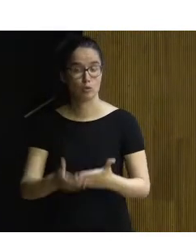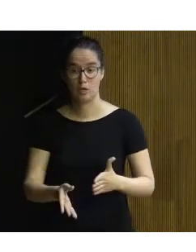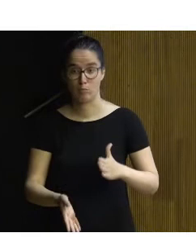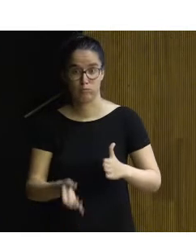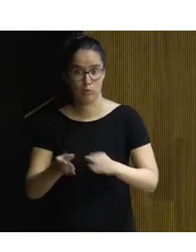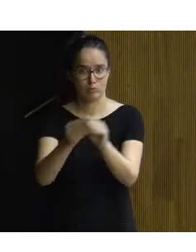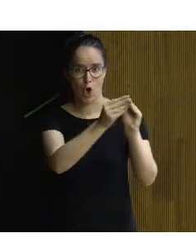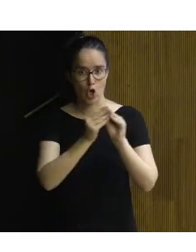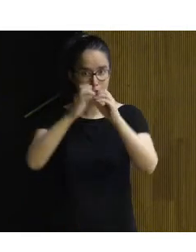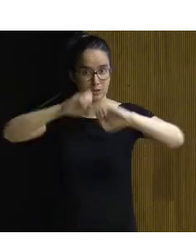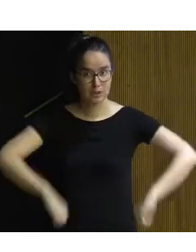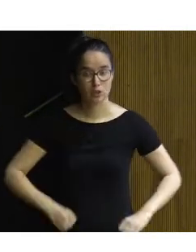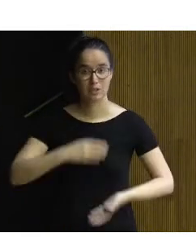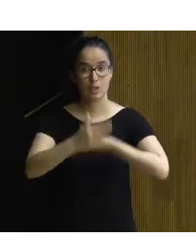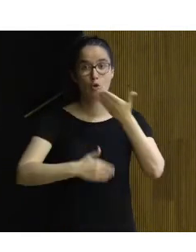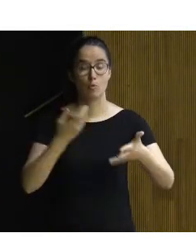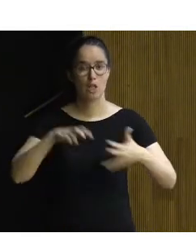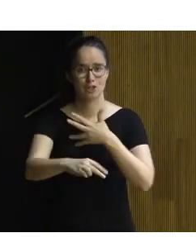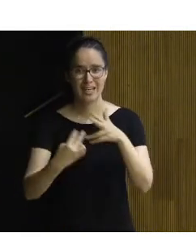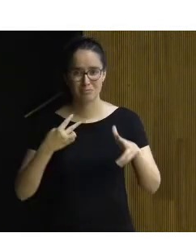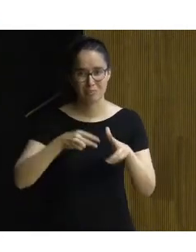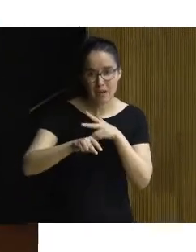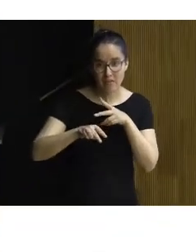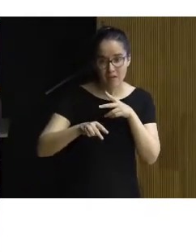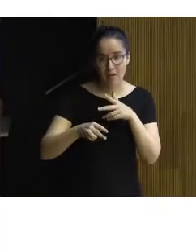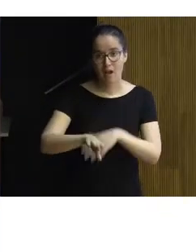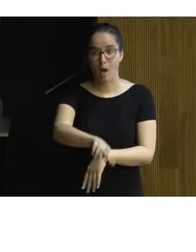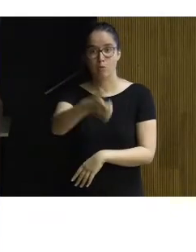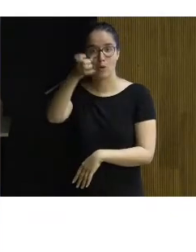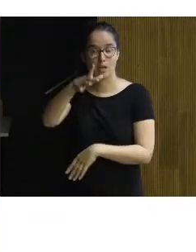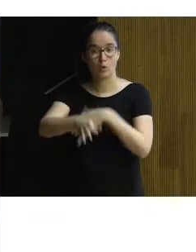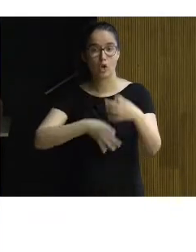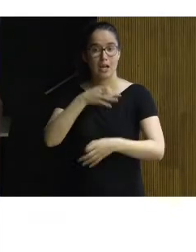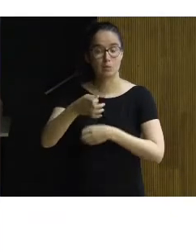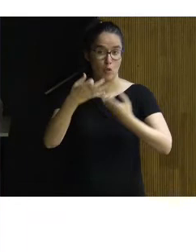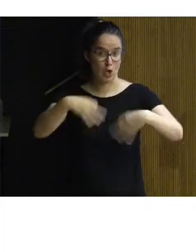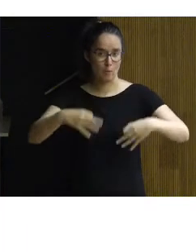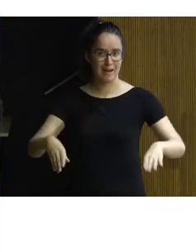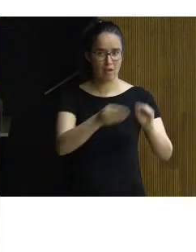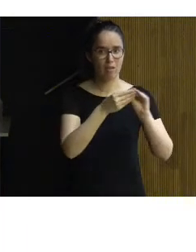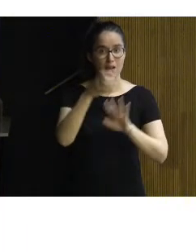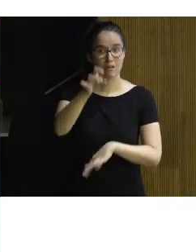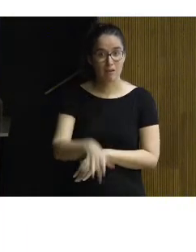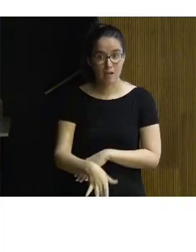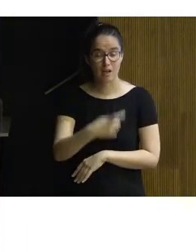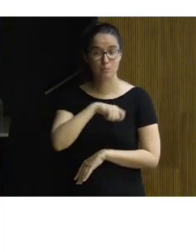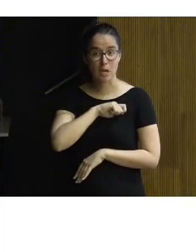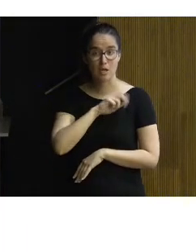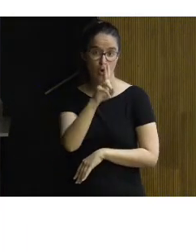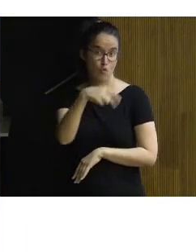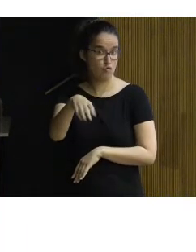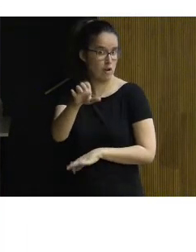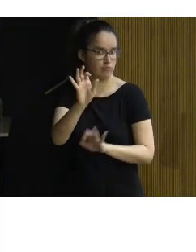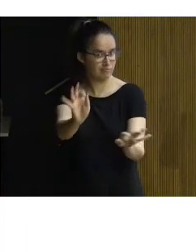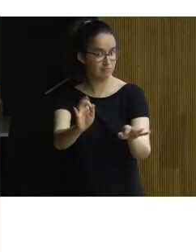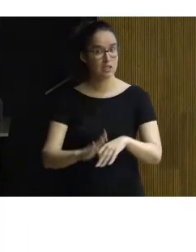consenso, que se realiza con un proceso transparente y es aprobado por un organismo de normalización. ¿Quién es el organismo de normalización en España? UNE,